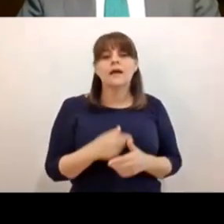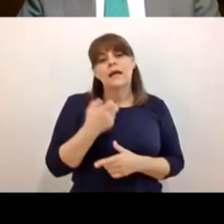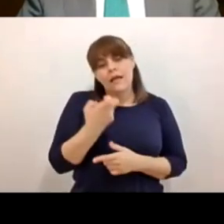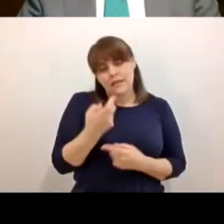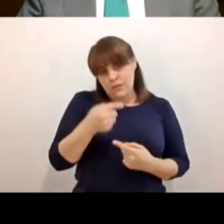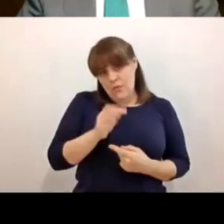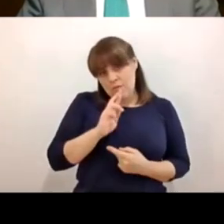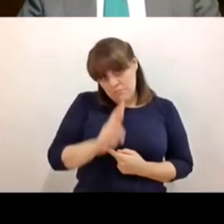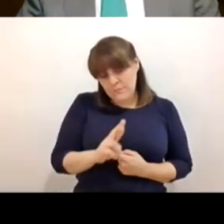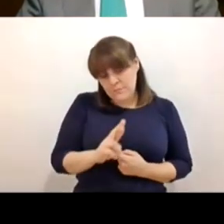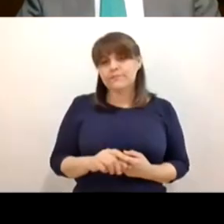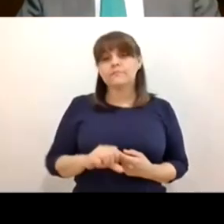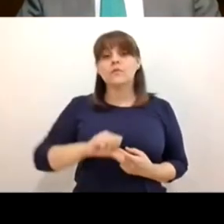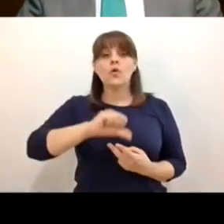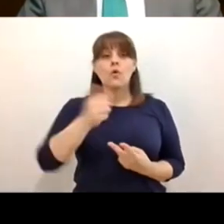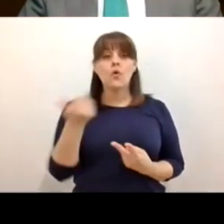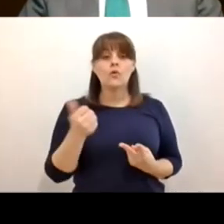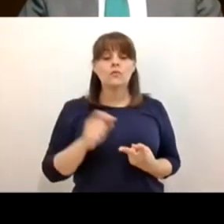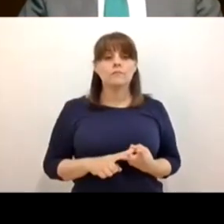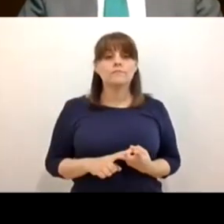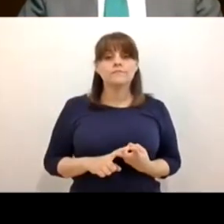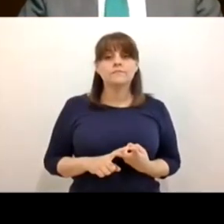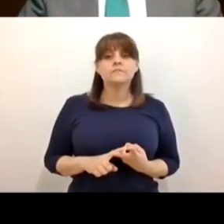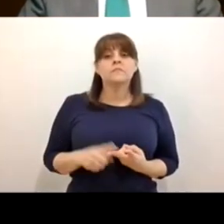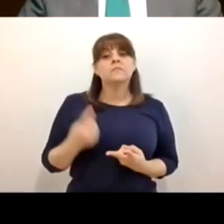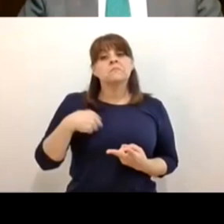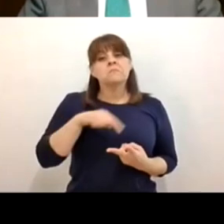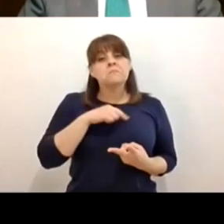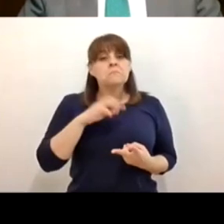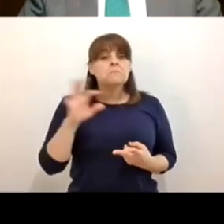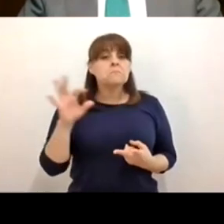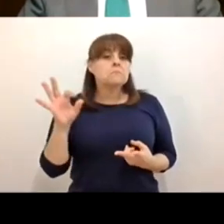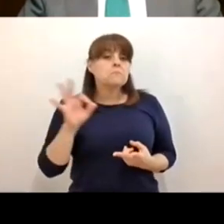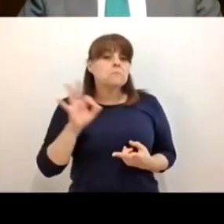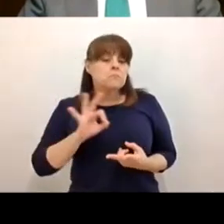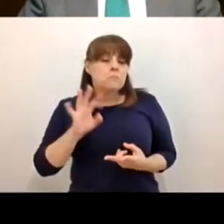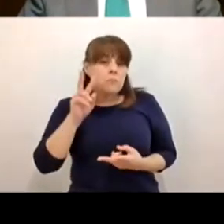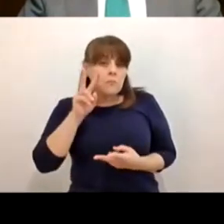también estaríamos en la posibilidad de ver cómo